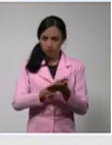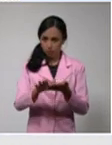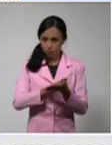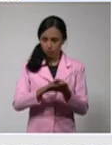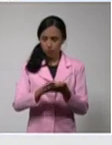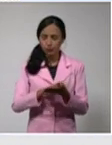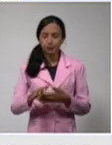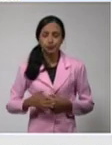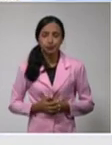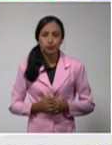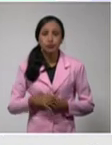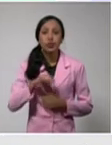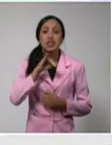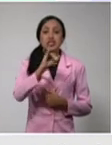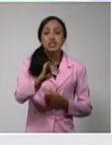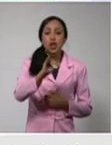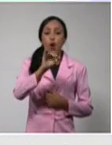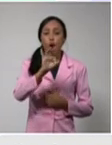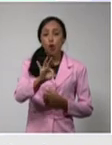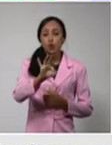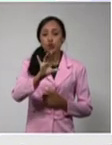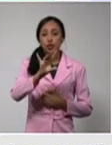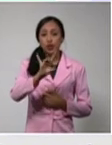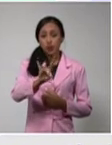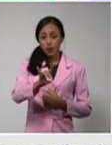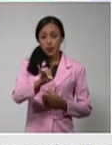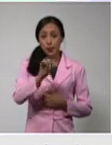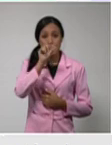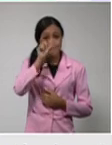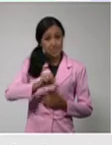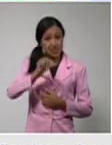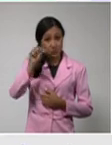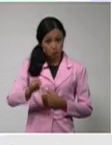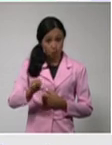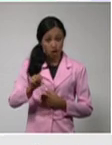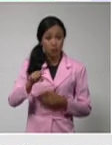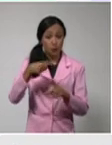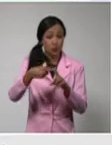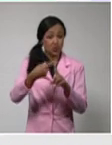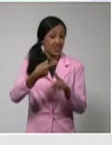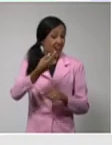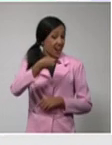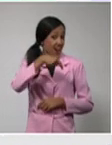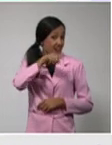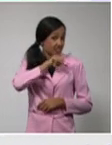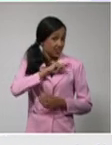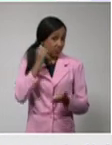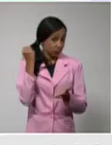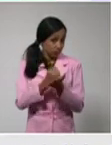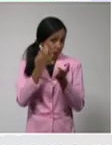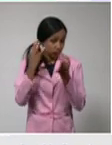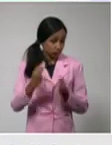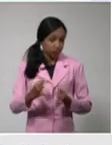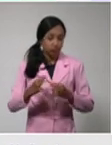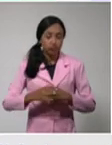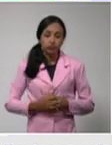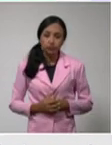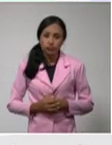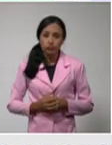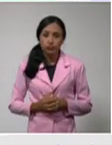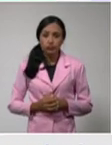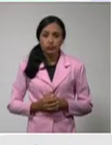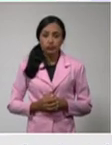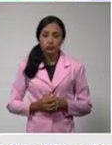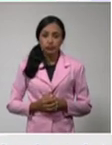689 personas con COVID-19 ayer diagnosticadas, nuevamente el